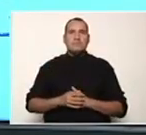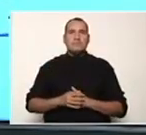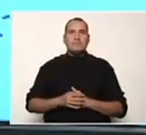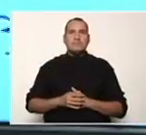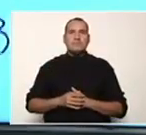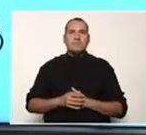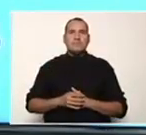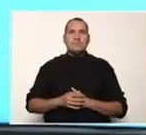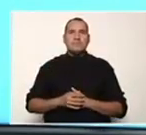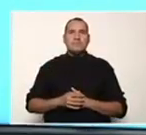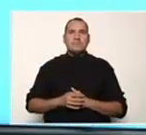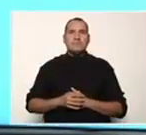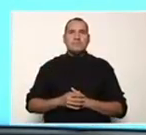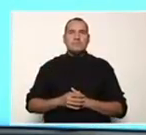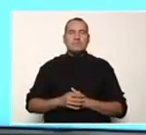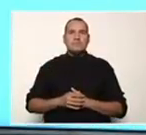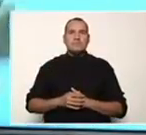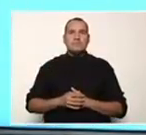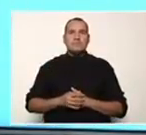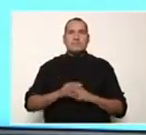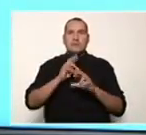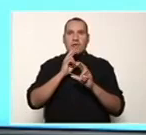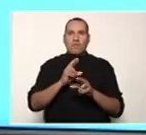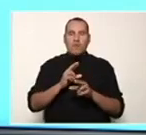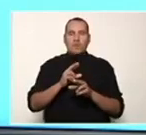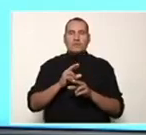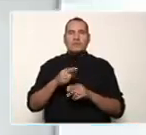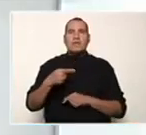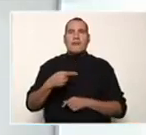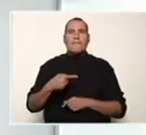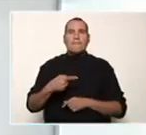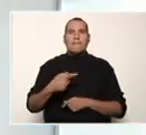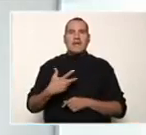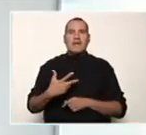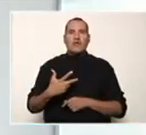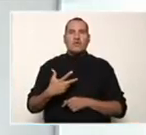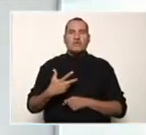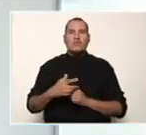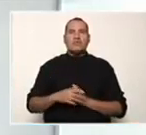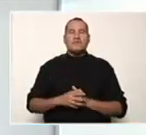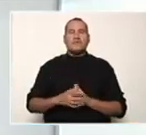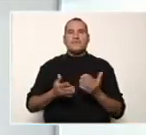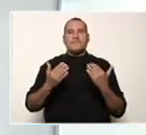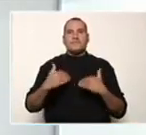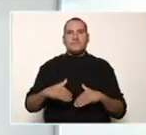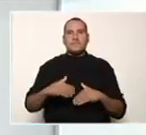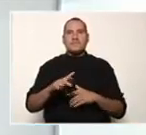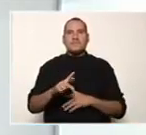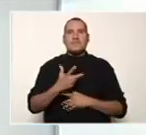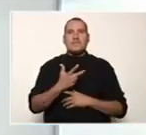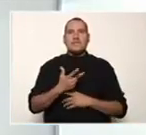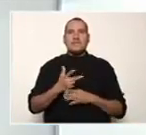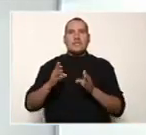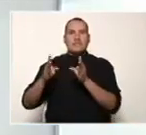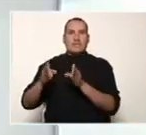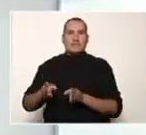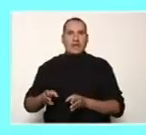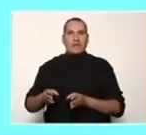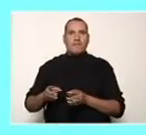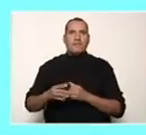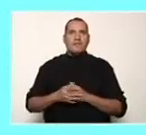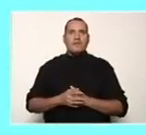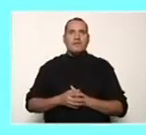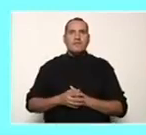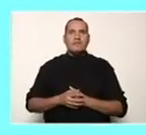me quedaría menos 3. Igual voy a buscar el tercer término del polinomio multiplicador.